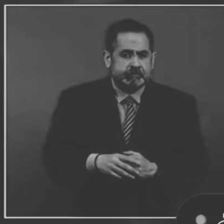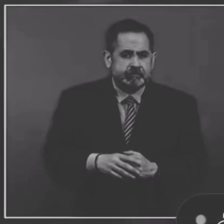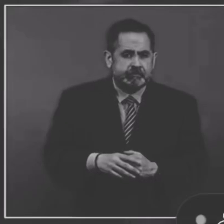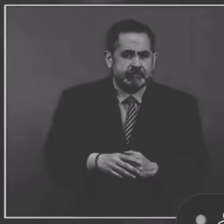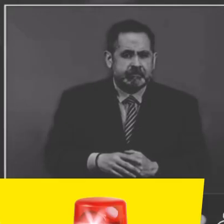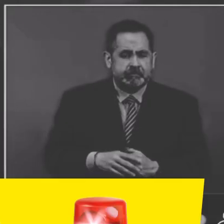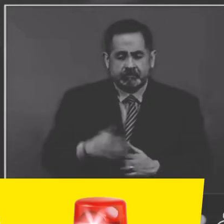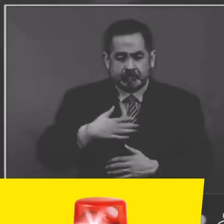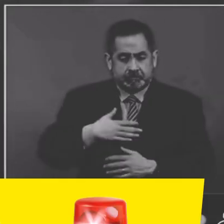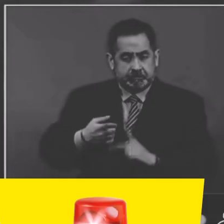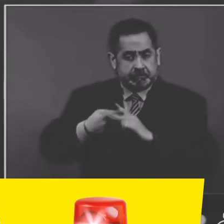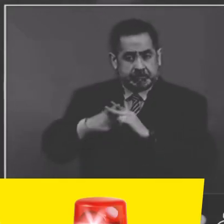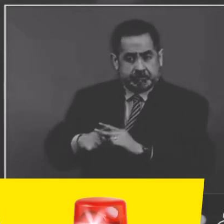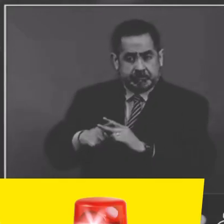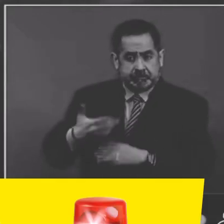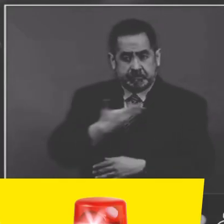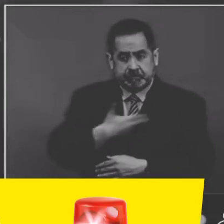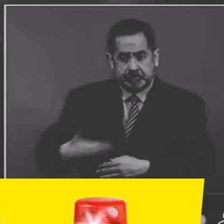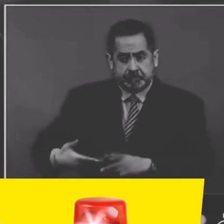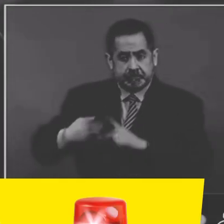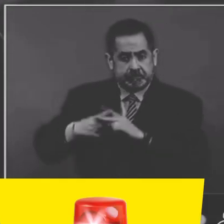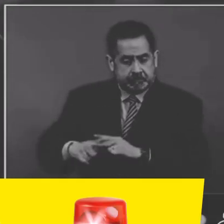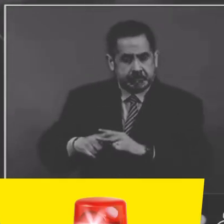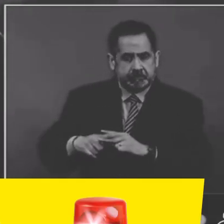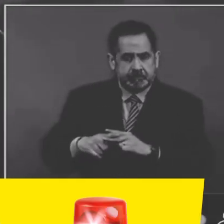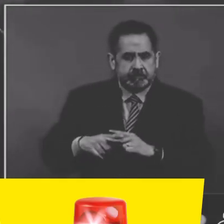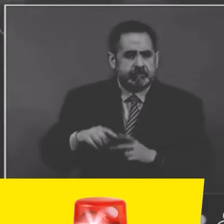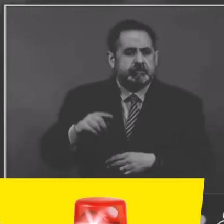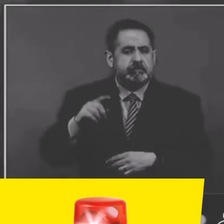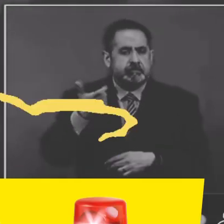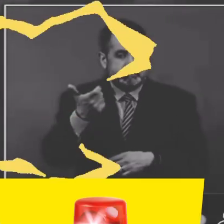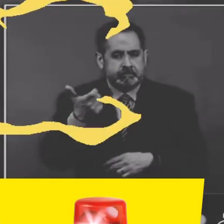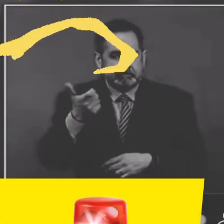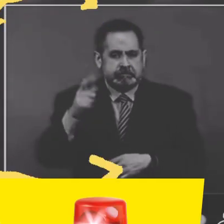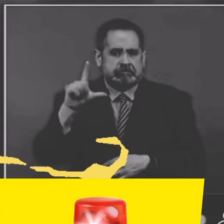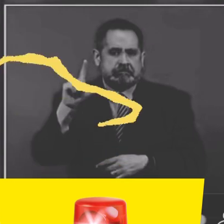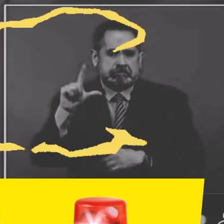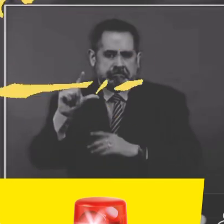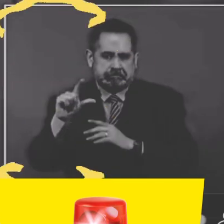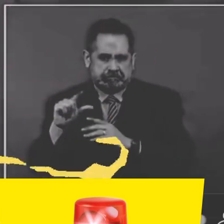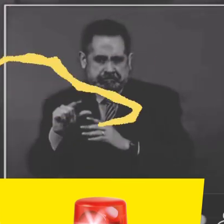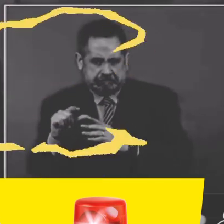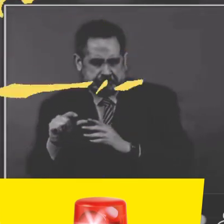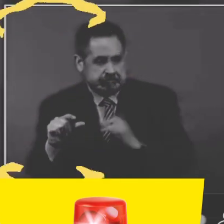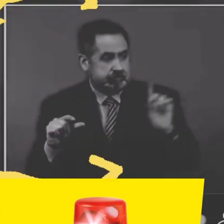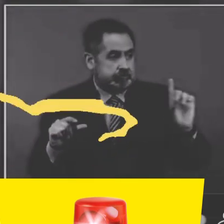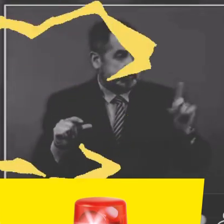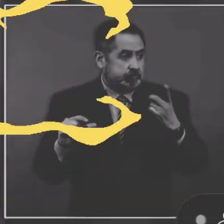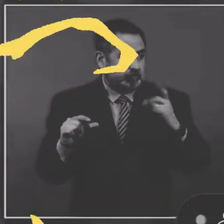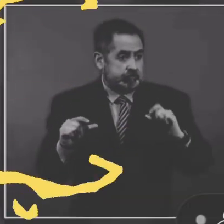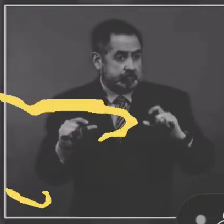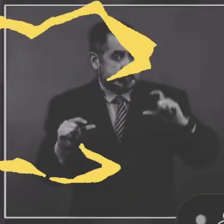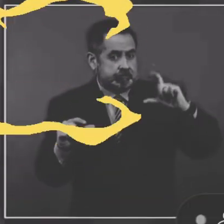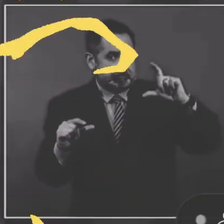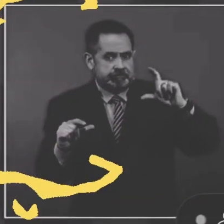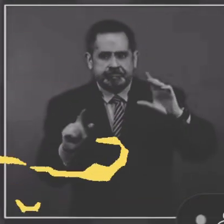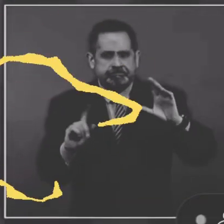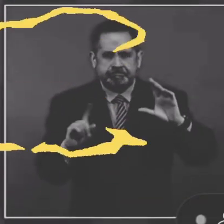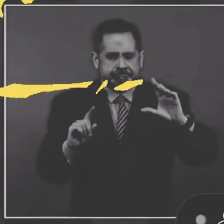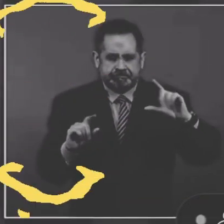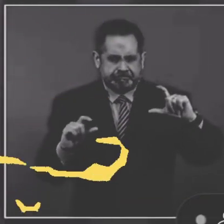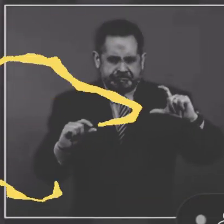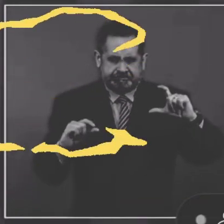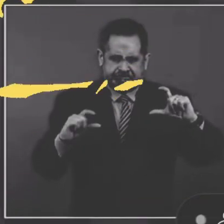Desde que estamos, no sólo no se ha devaluado el peso, se ha